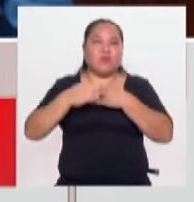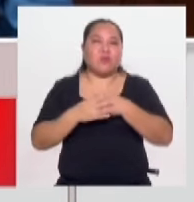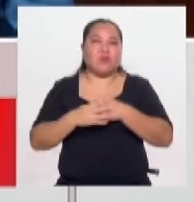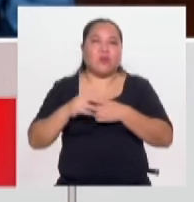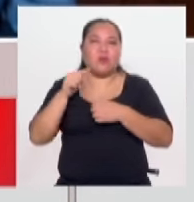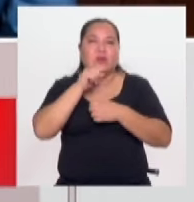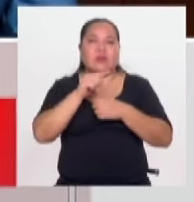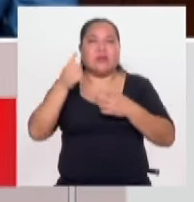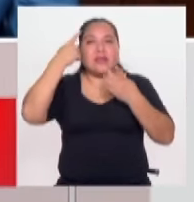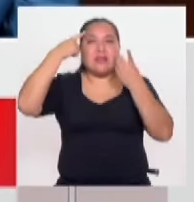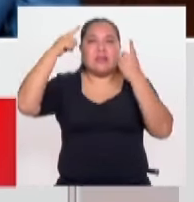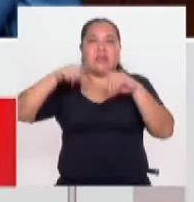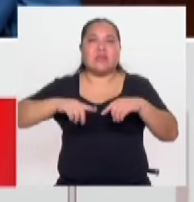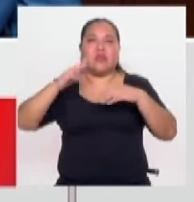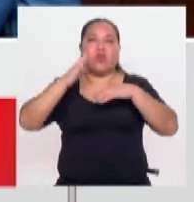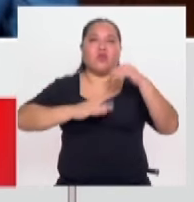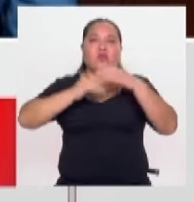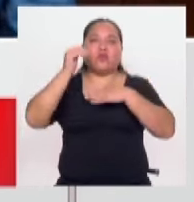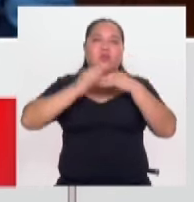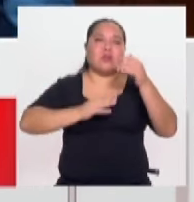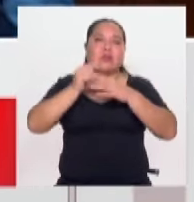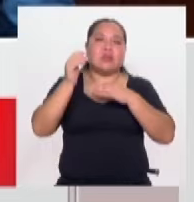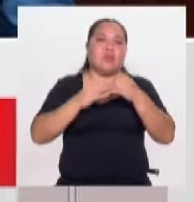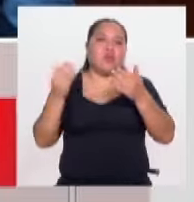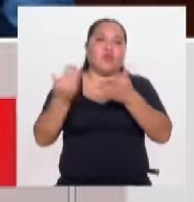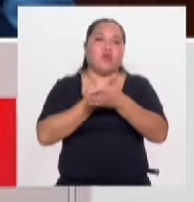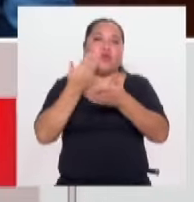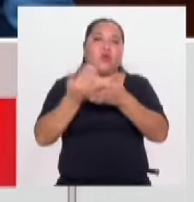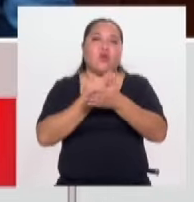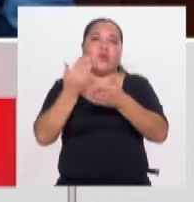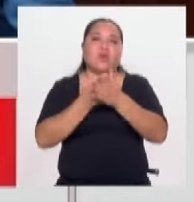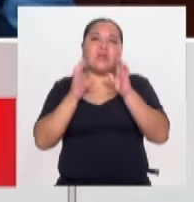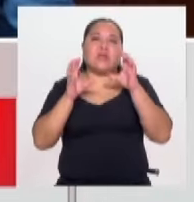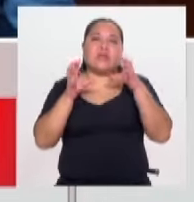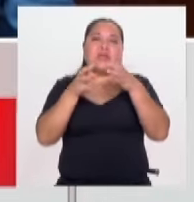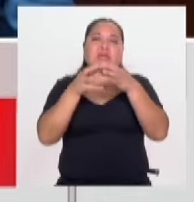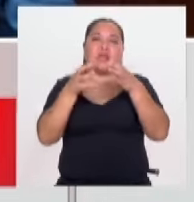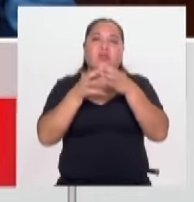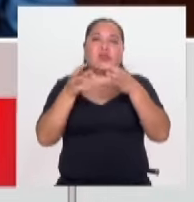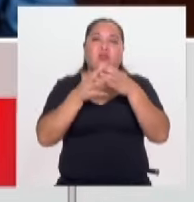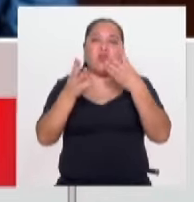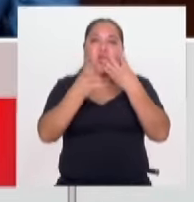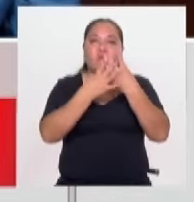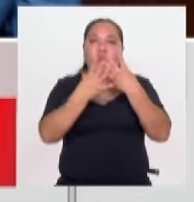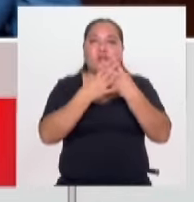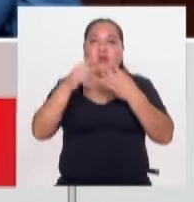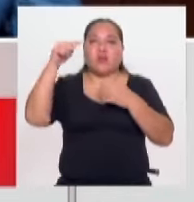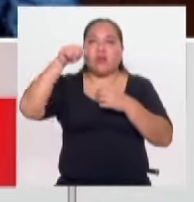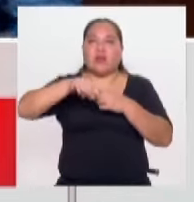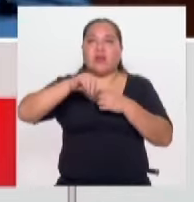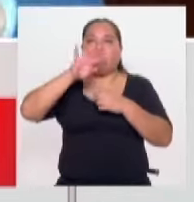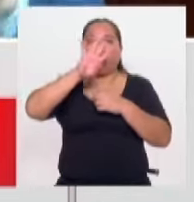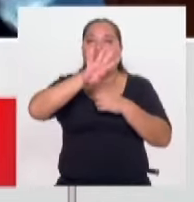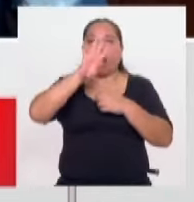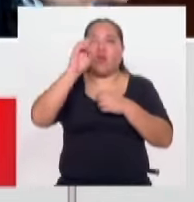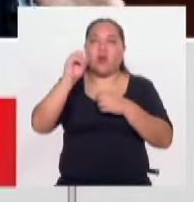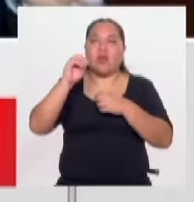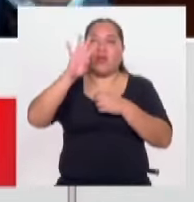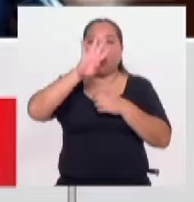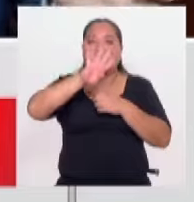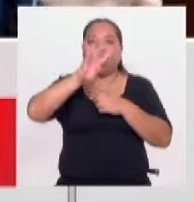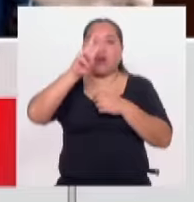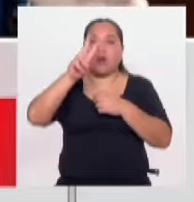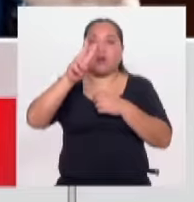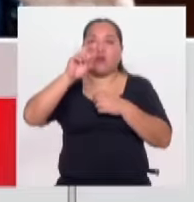por todas, decidirse en construir nuevos centros penitenciarios. En el Perú hay un déficit de 40 o 42 mil. Es decir, hay